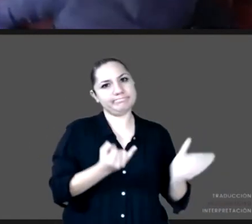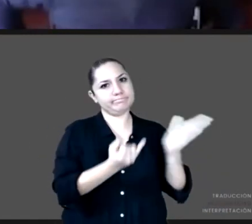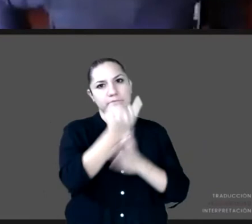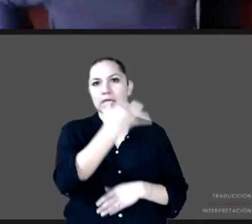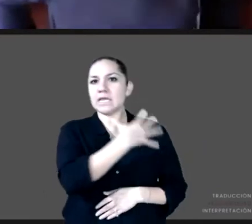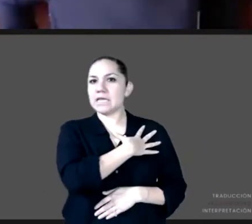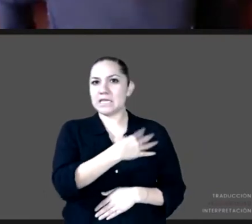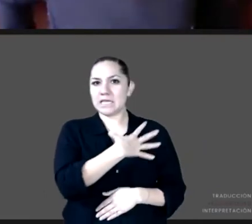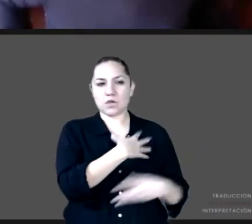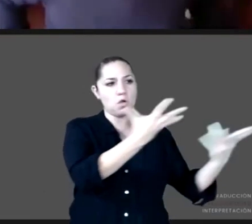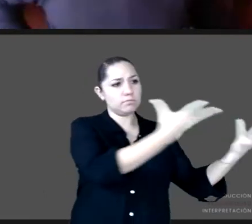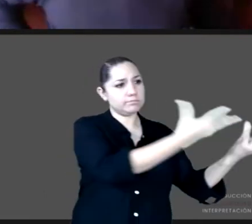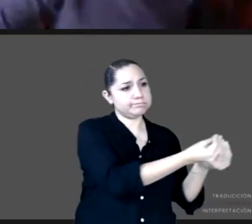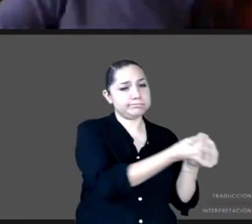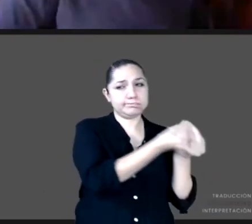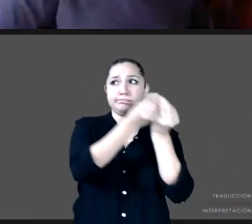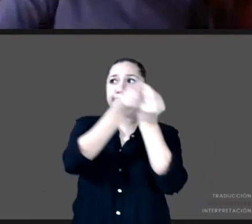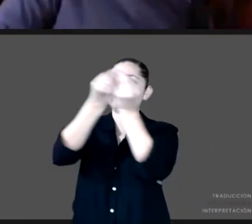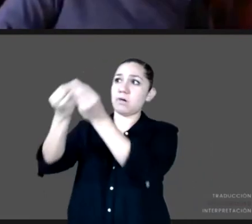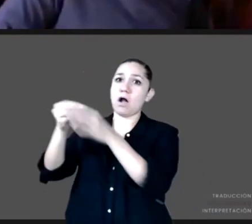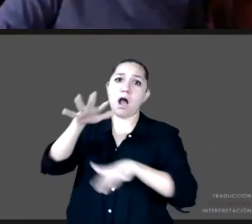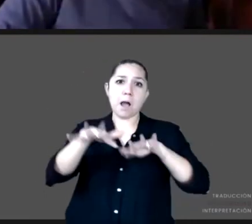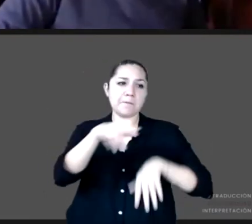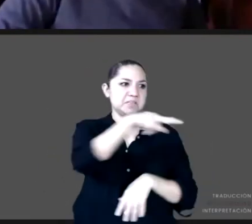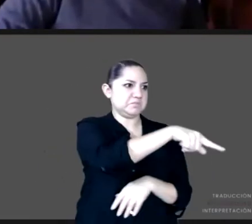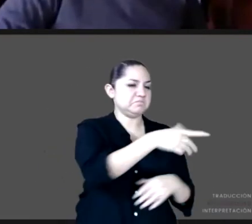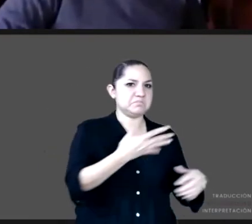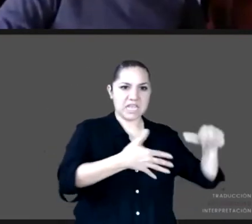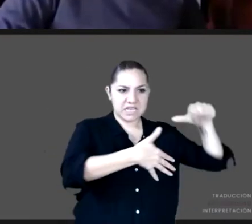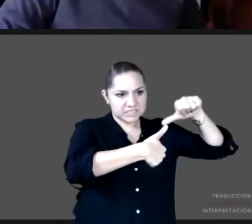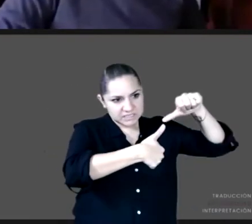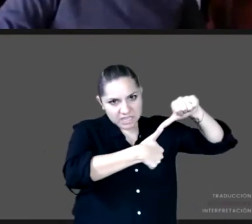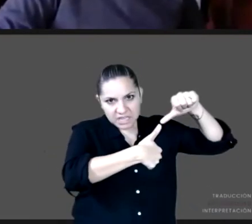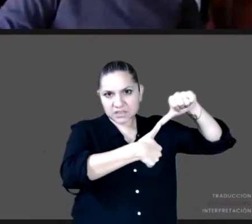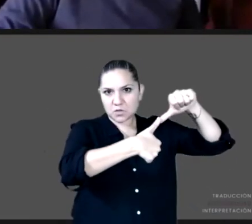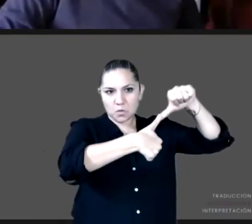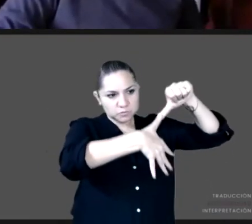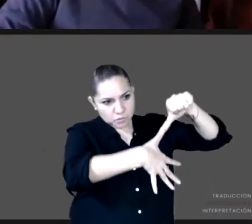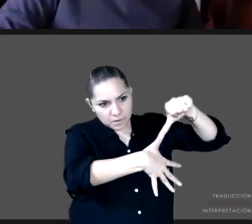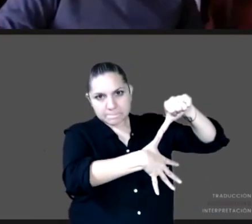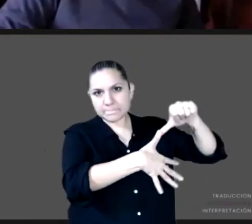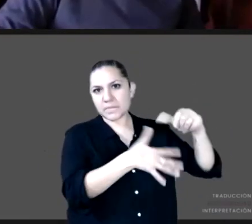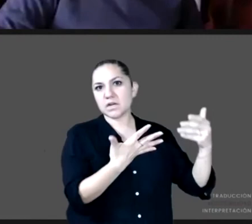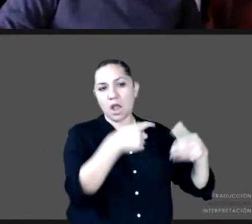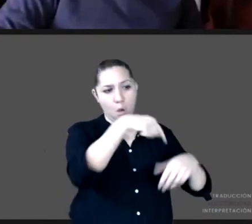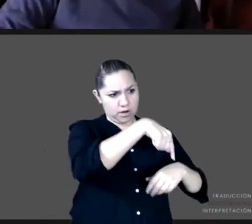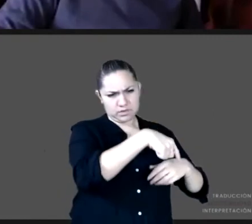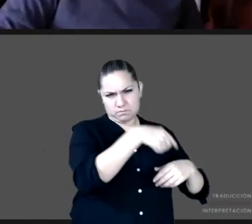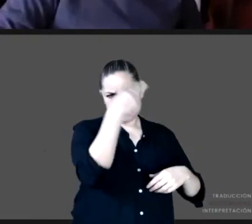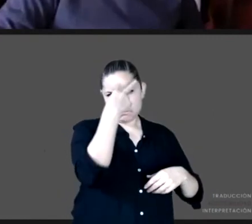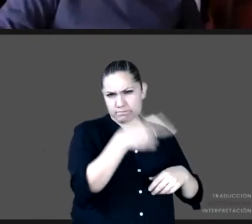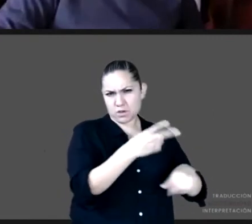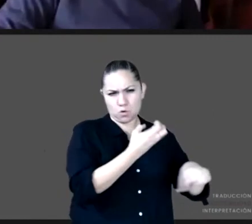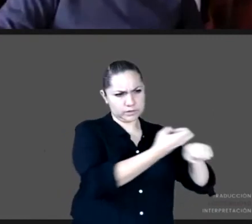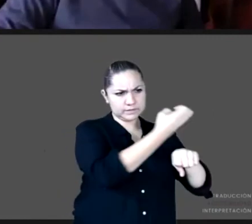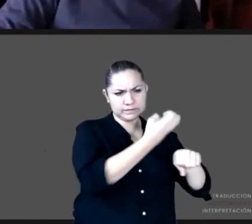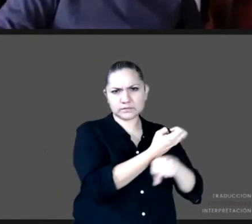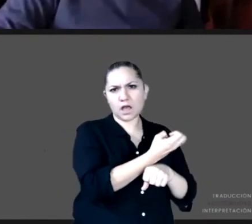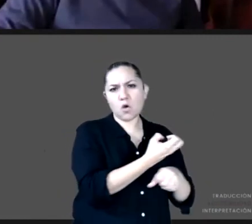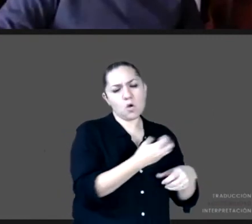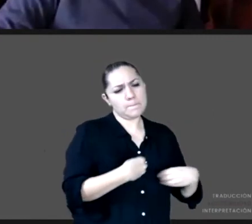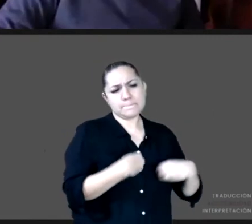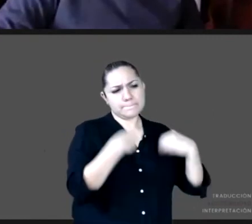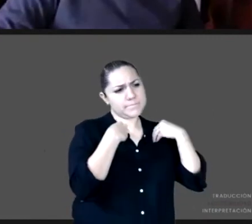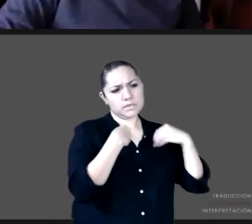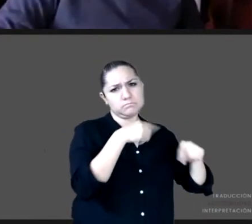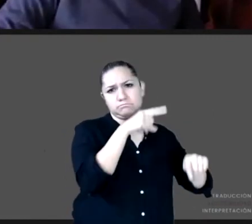Sudamérica, algunas veces de nuestros mismos estados del sur de la ciudad, hacia las ciudades como la Ciudad de México,